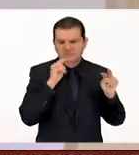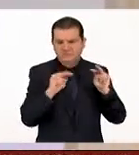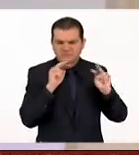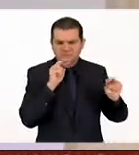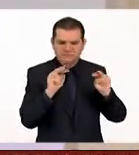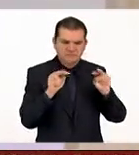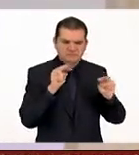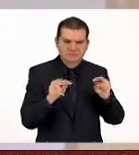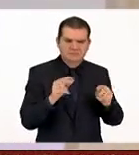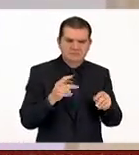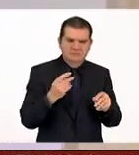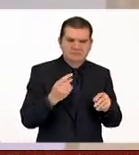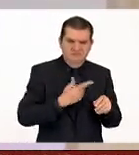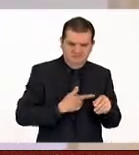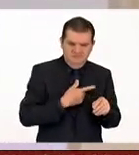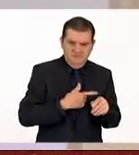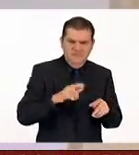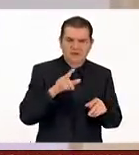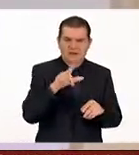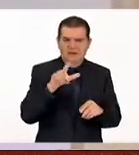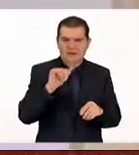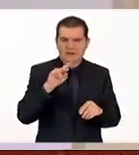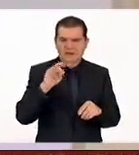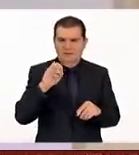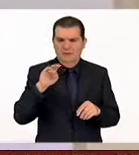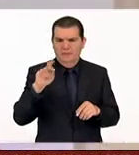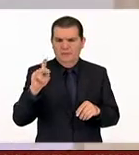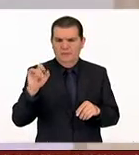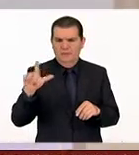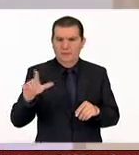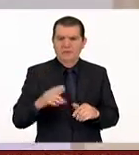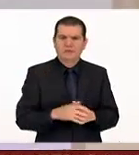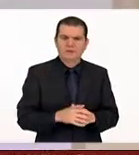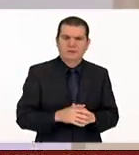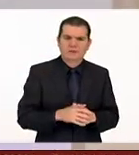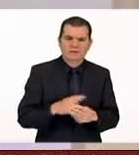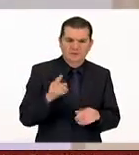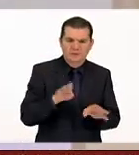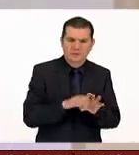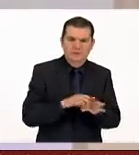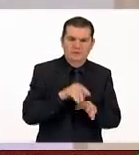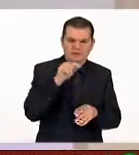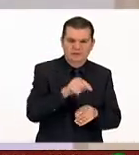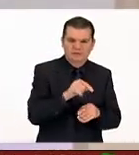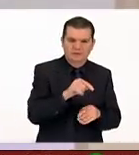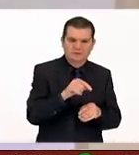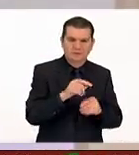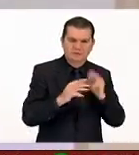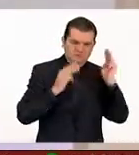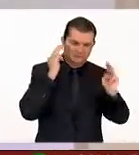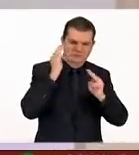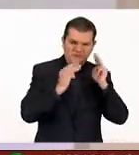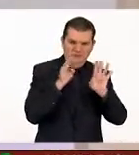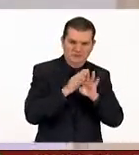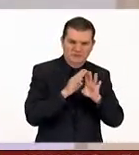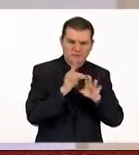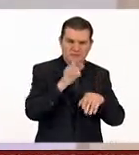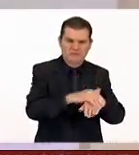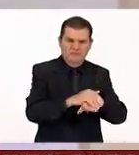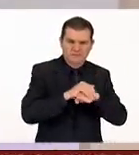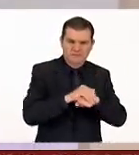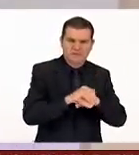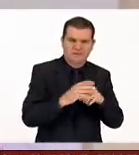mucho gusto en Liverpool y el World Museum ha resultado ser un amigo